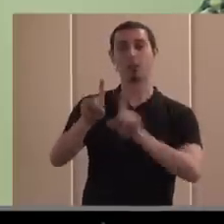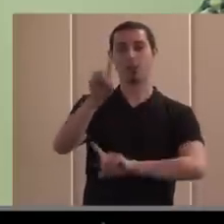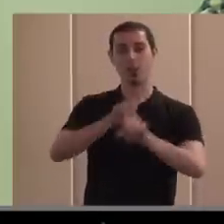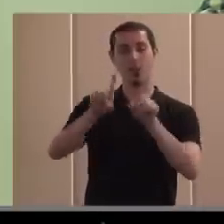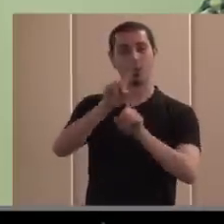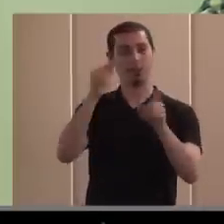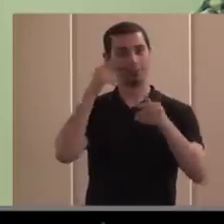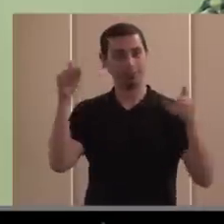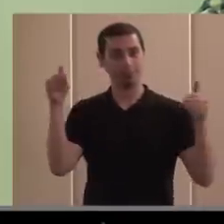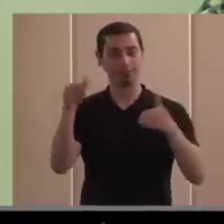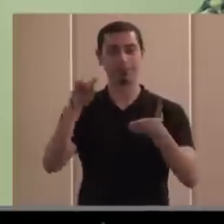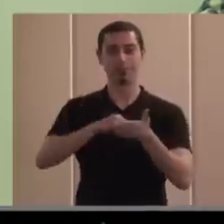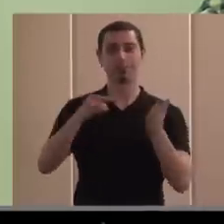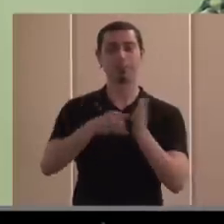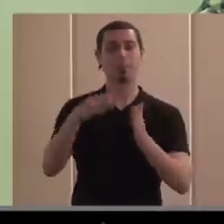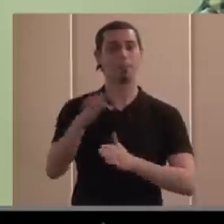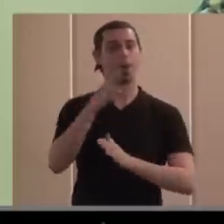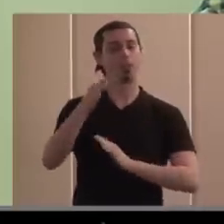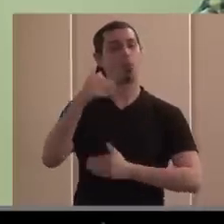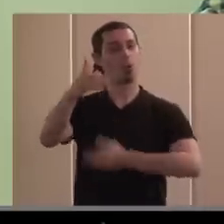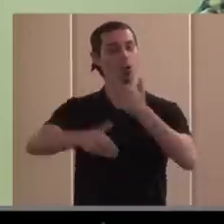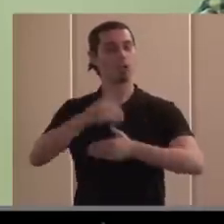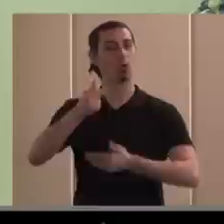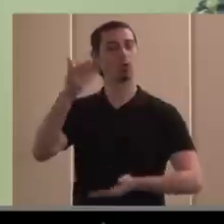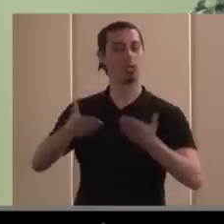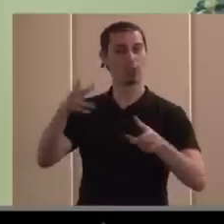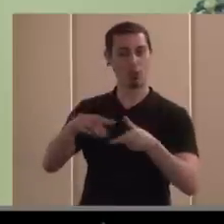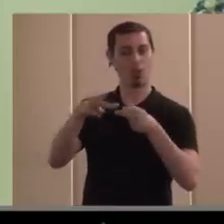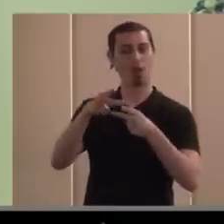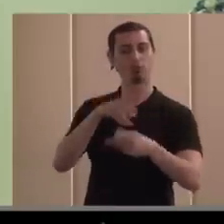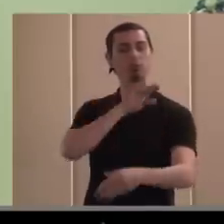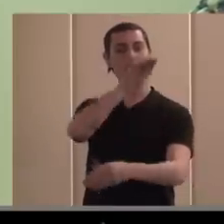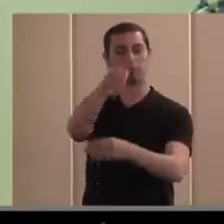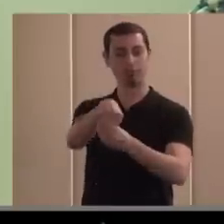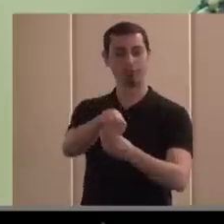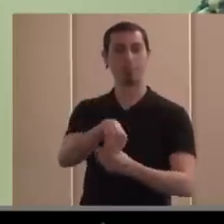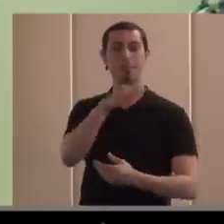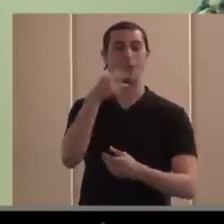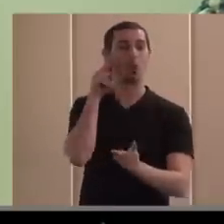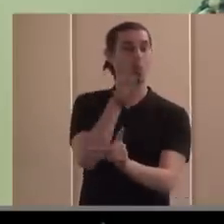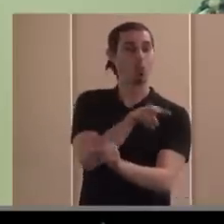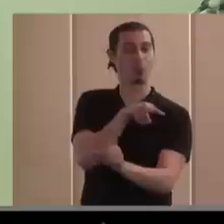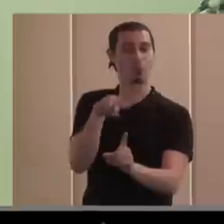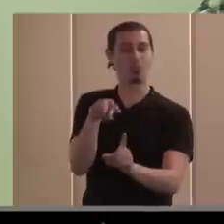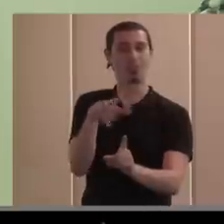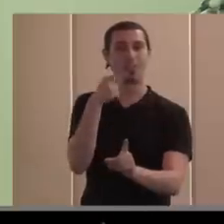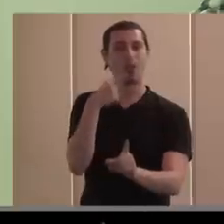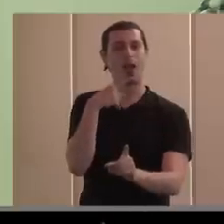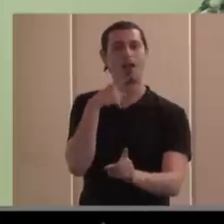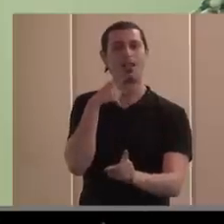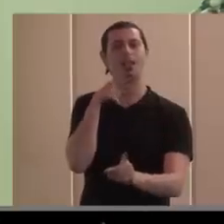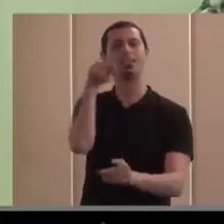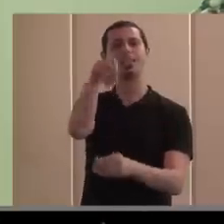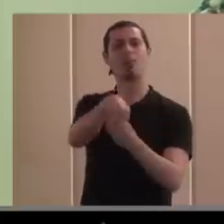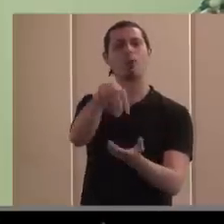el contribuir al progreso y a la justicia social, ¿no? Y siempre un poco con una visión de estar ahí para sumar, ¿no? Para